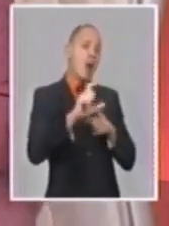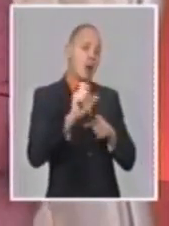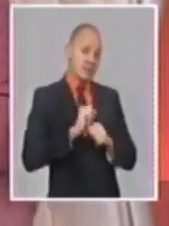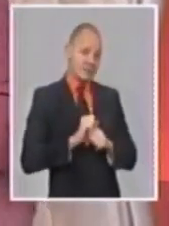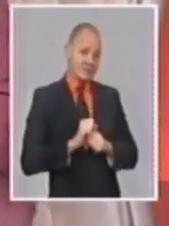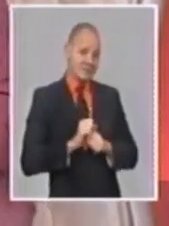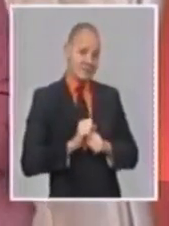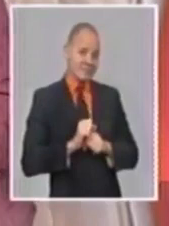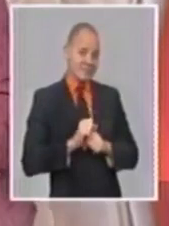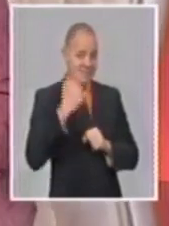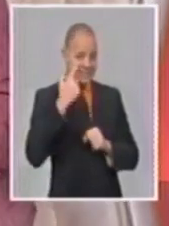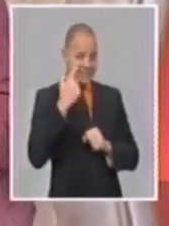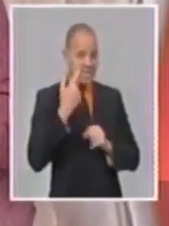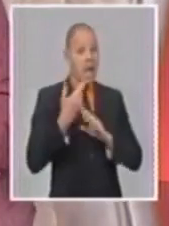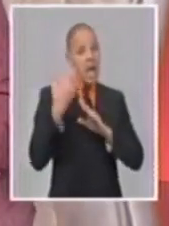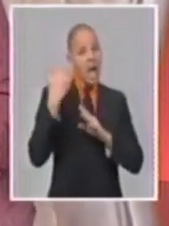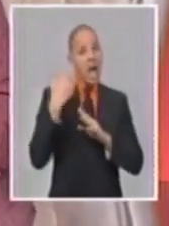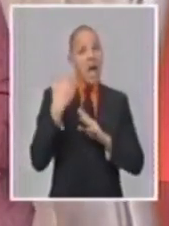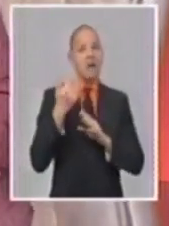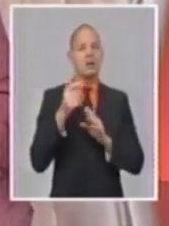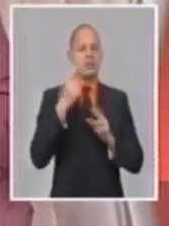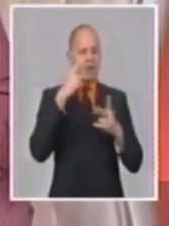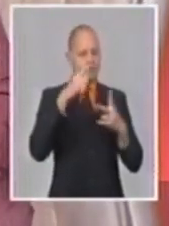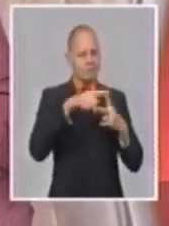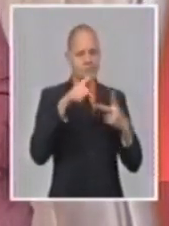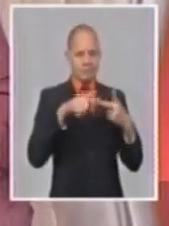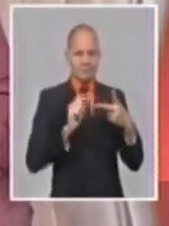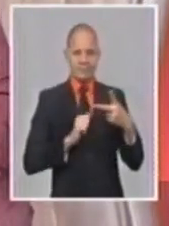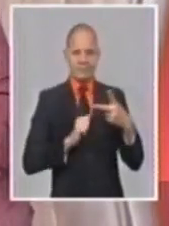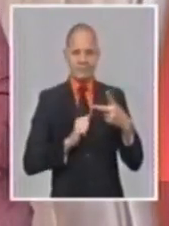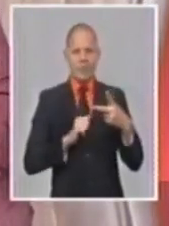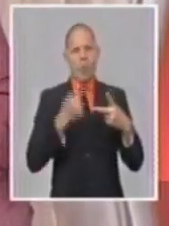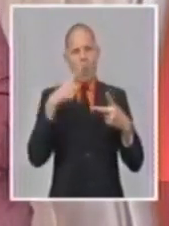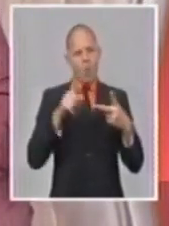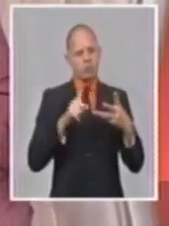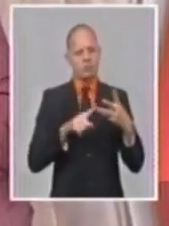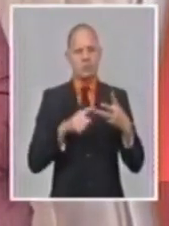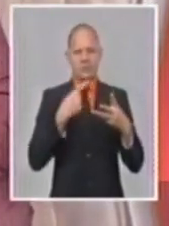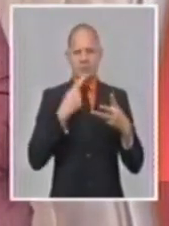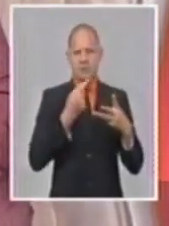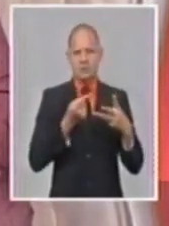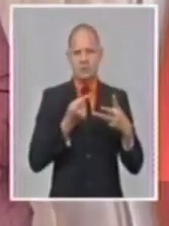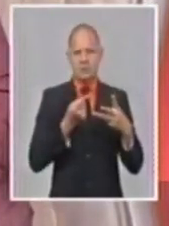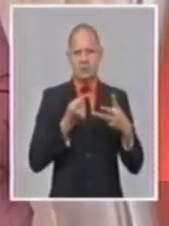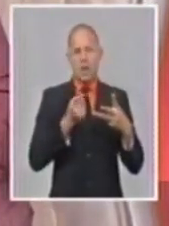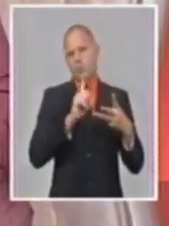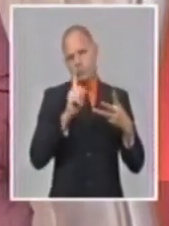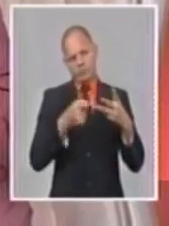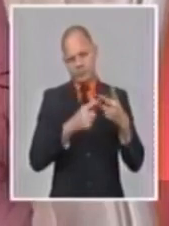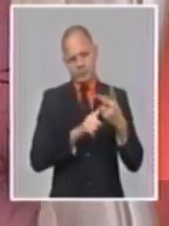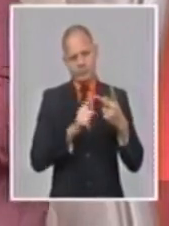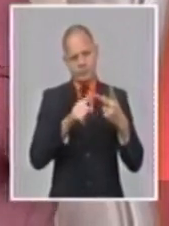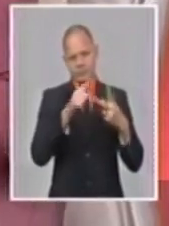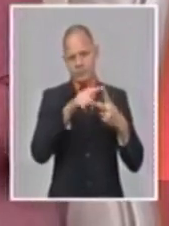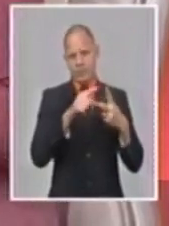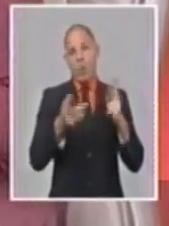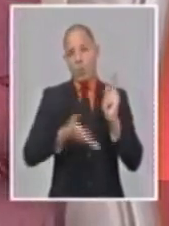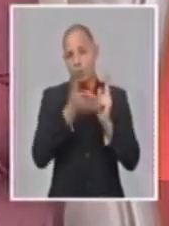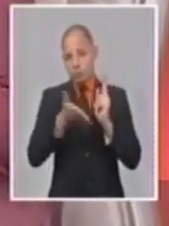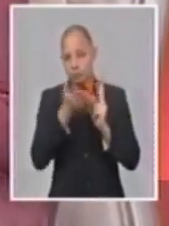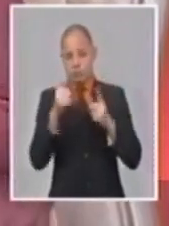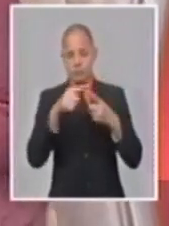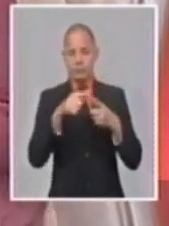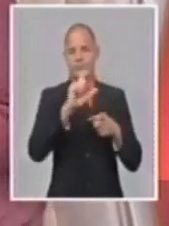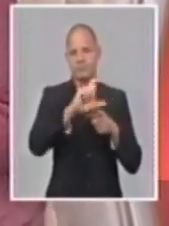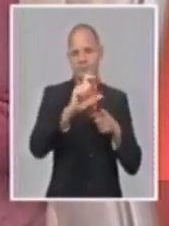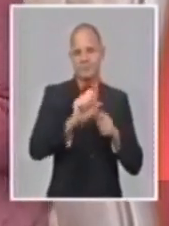en los precios de acopio, y en el sector de, como te explicaba, de la construcción. Y sobre